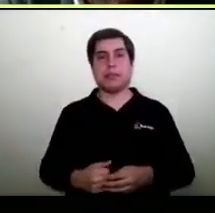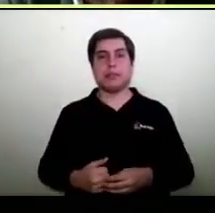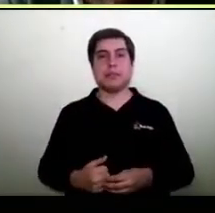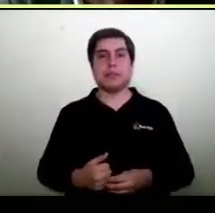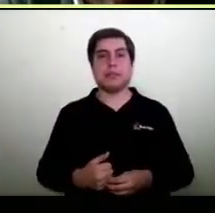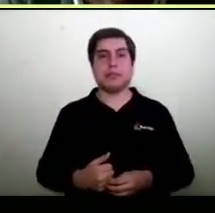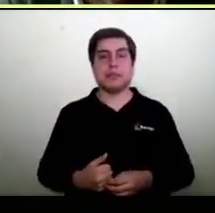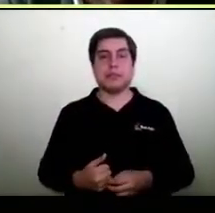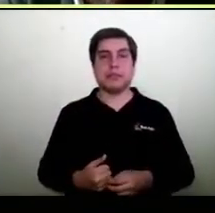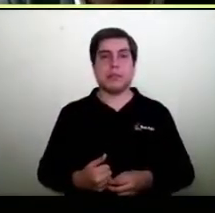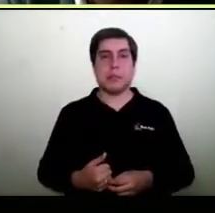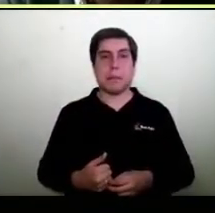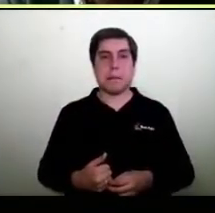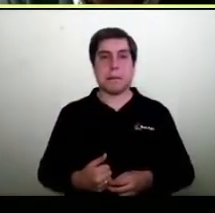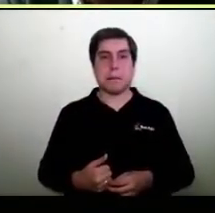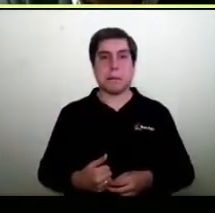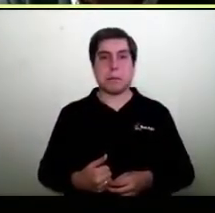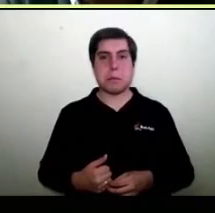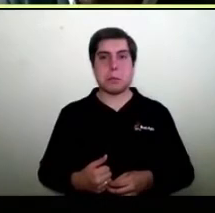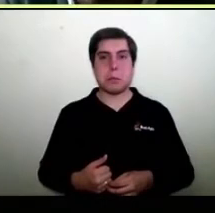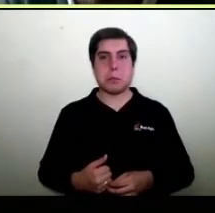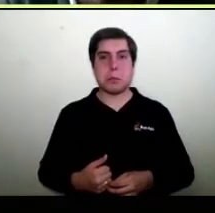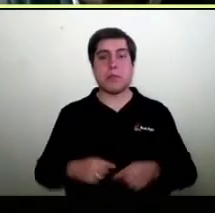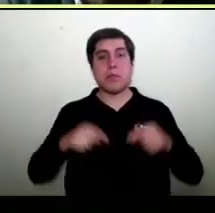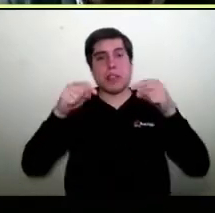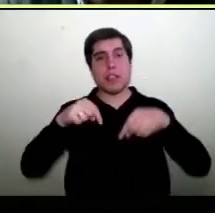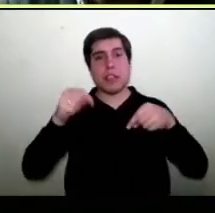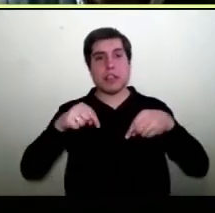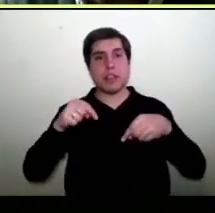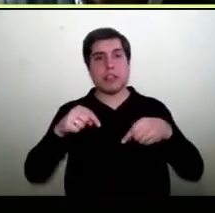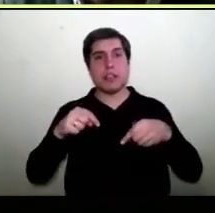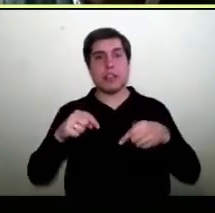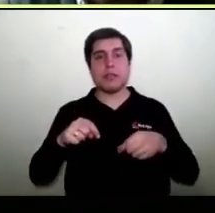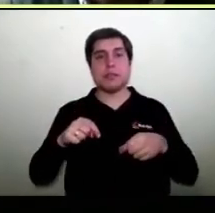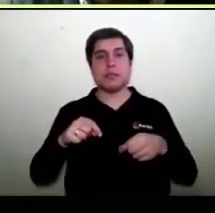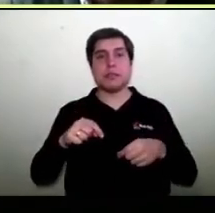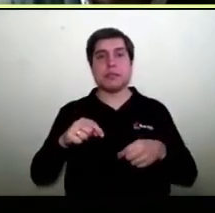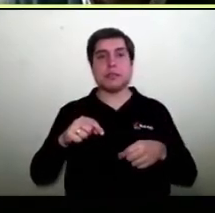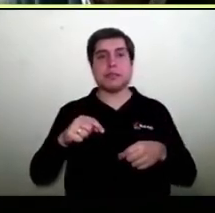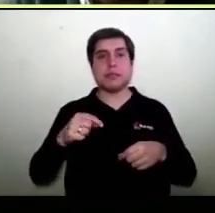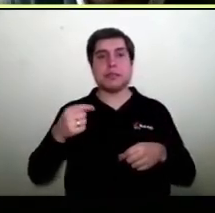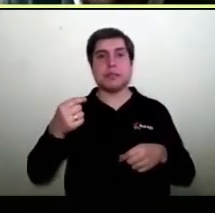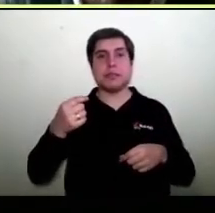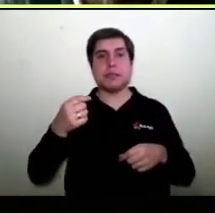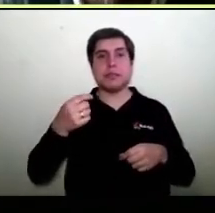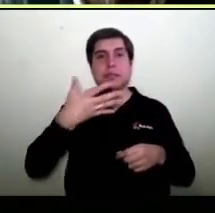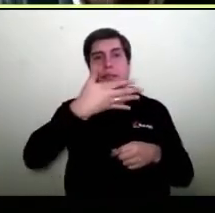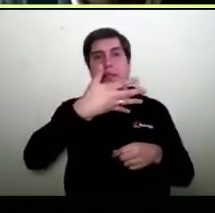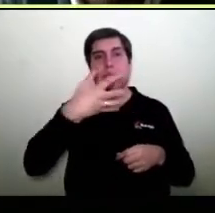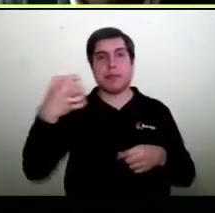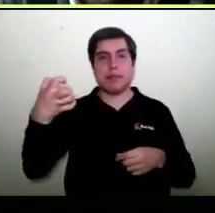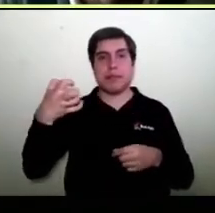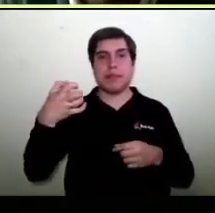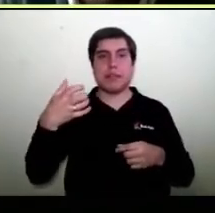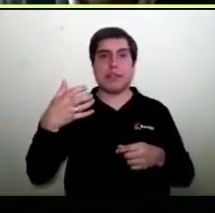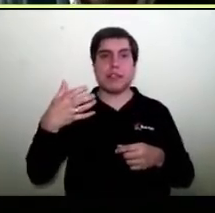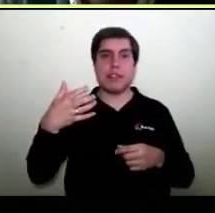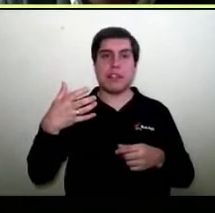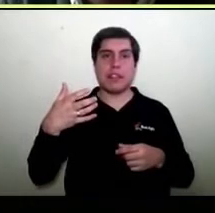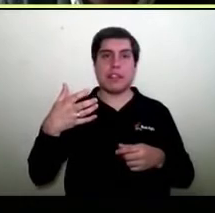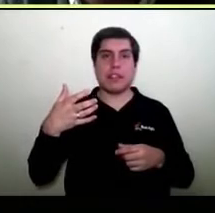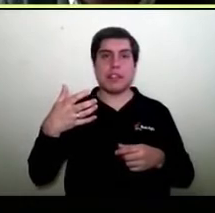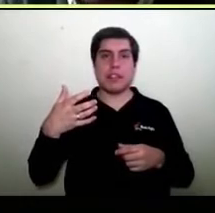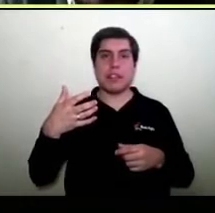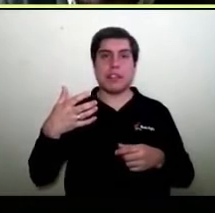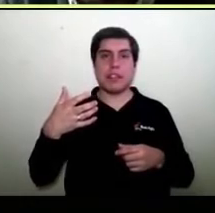exactamente en Comunidad C, hoy día hay una promoción como les decía que están dando una beca de, no becas, becas de